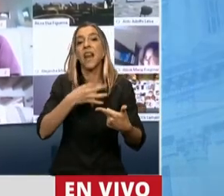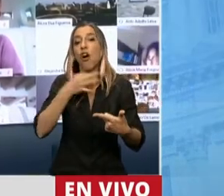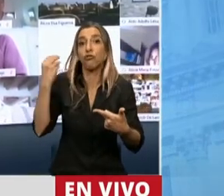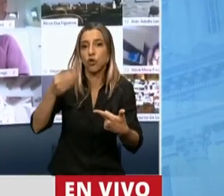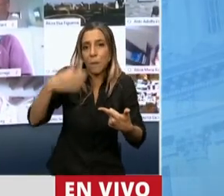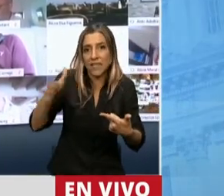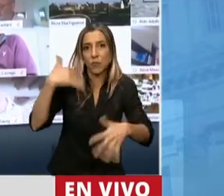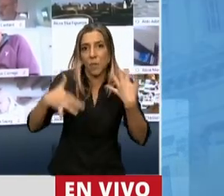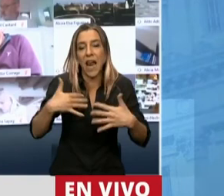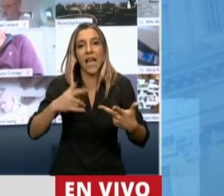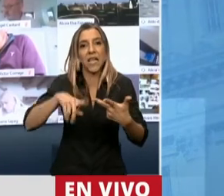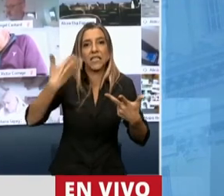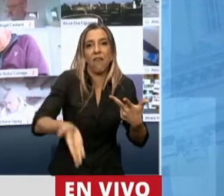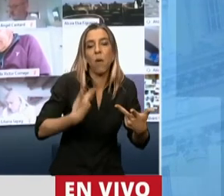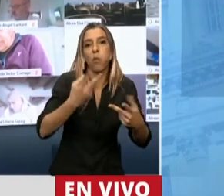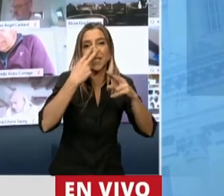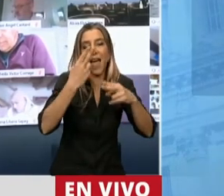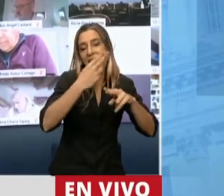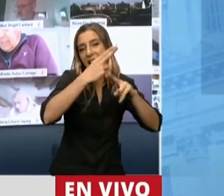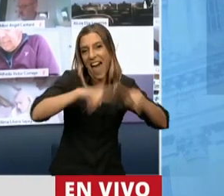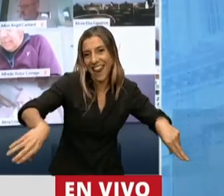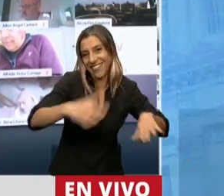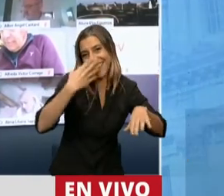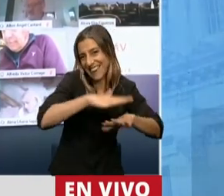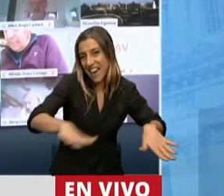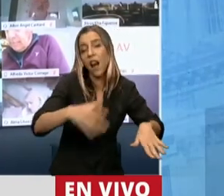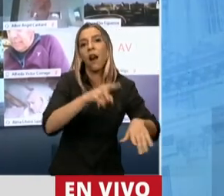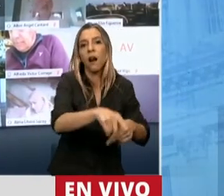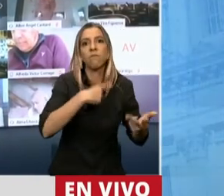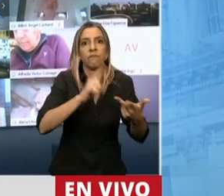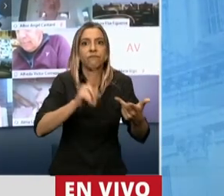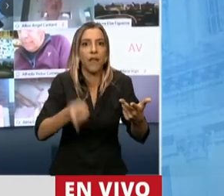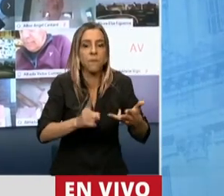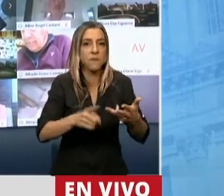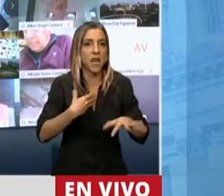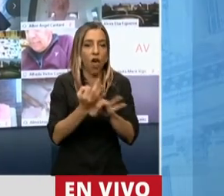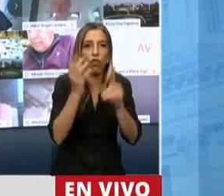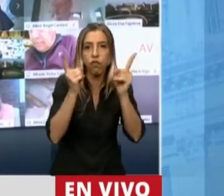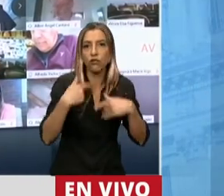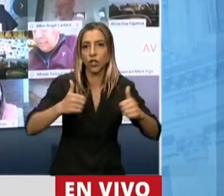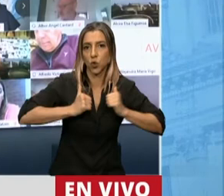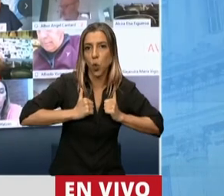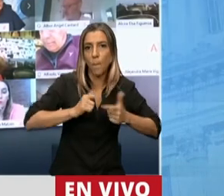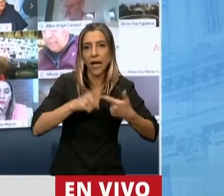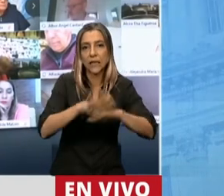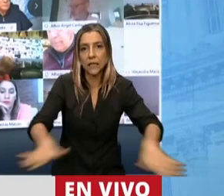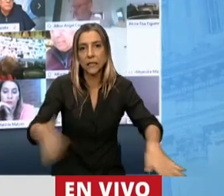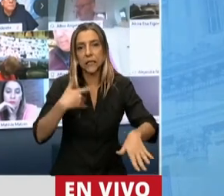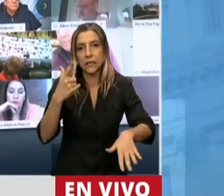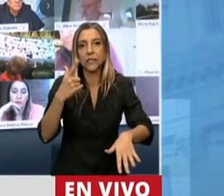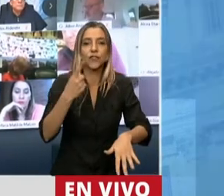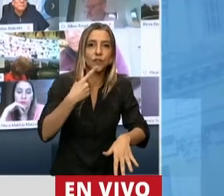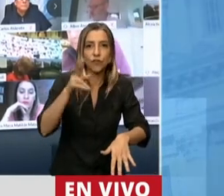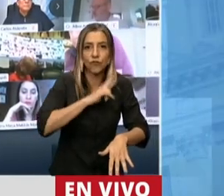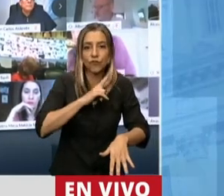reclamos de los jardines maternales, de los transportistas escolares, de los docentes suplentes, de los chicos y chicas que hoy